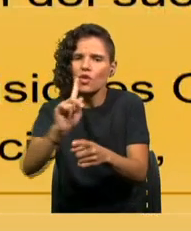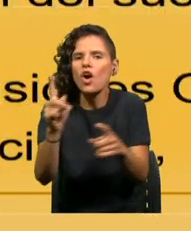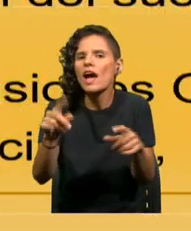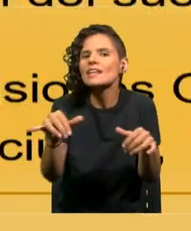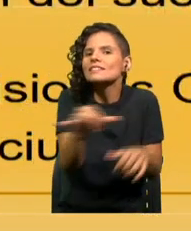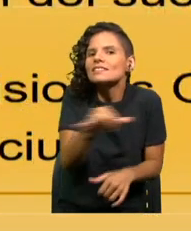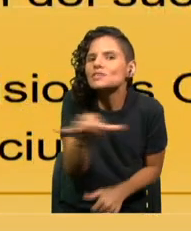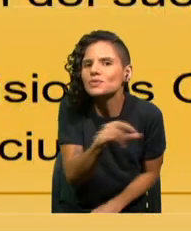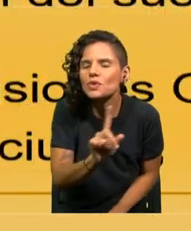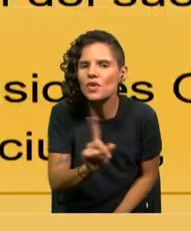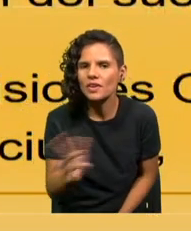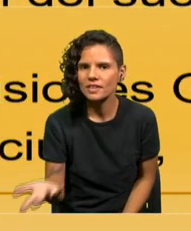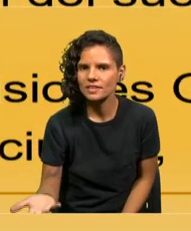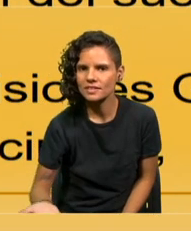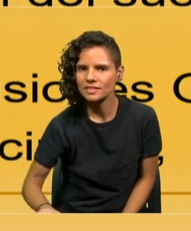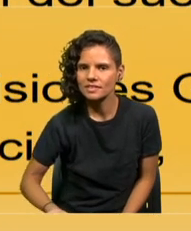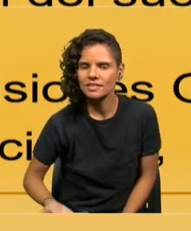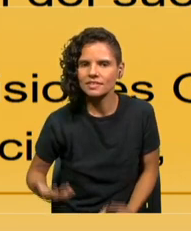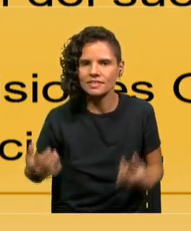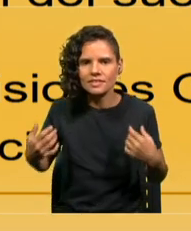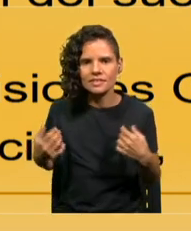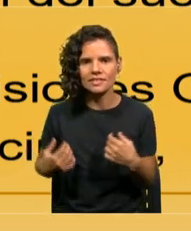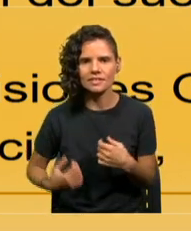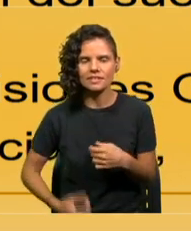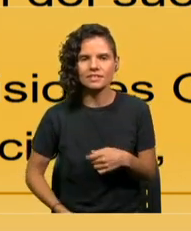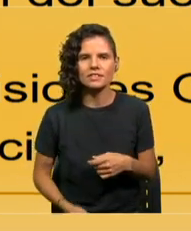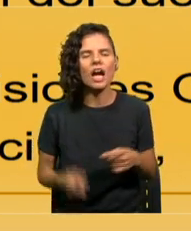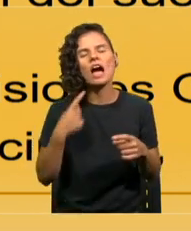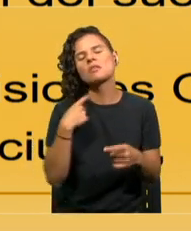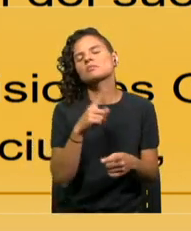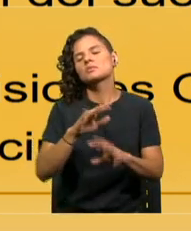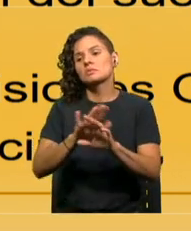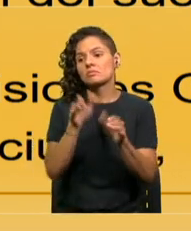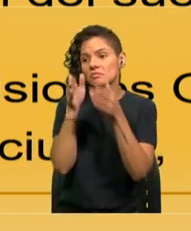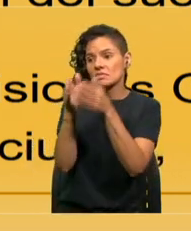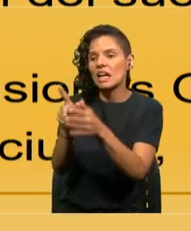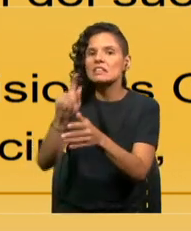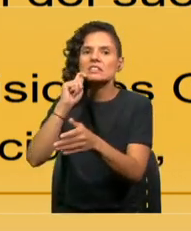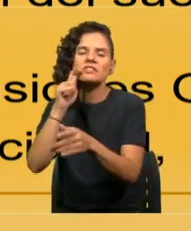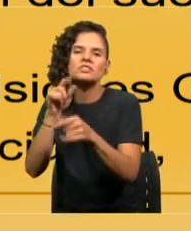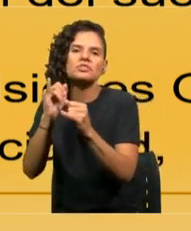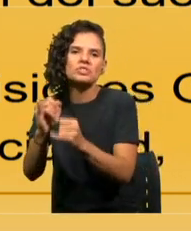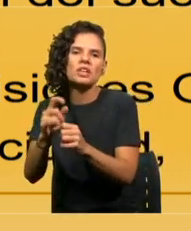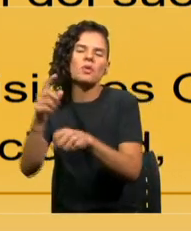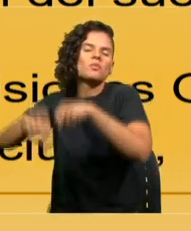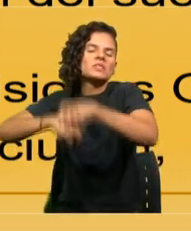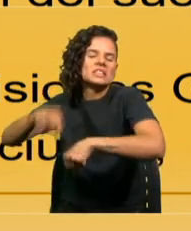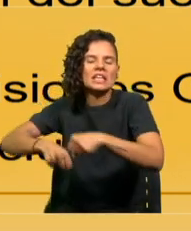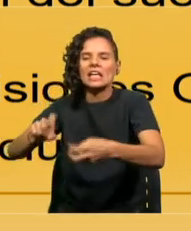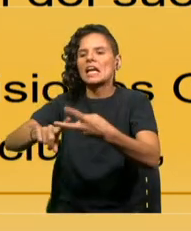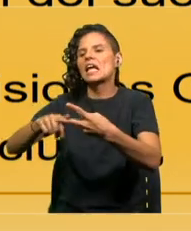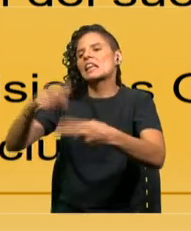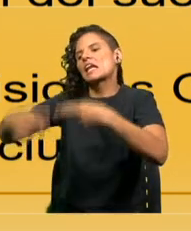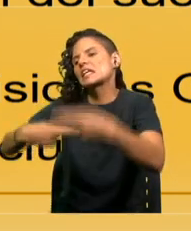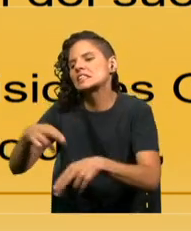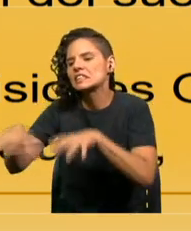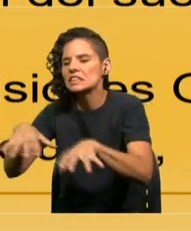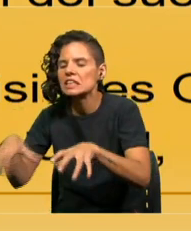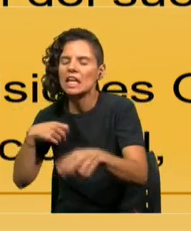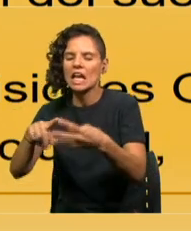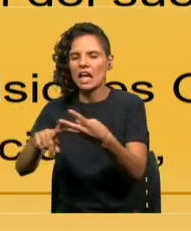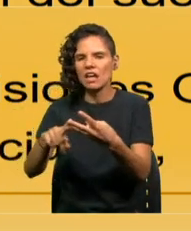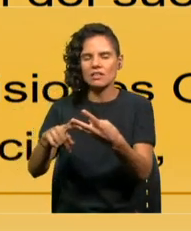a reciclar y al compostaje y andar en bicicleta. Pero el problema es mucho más grave.